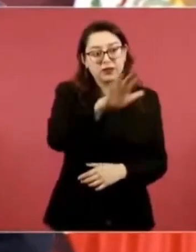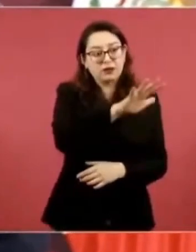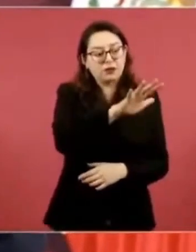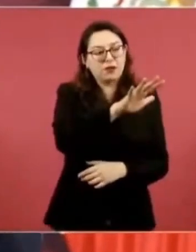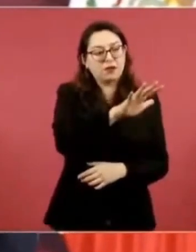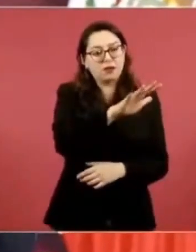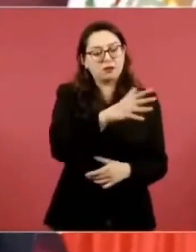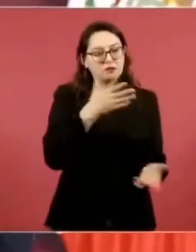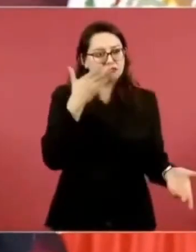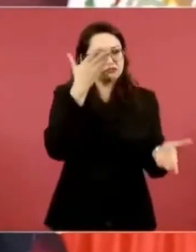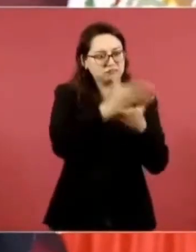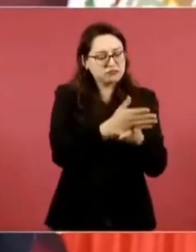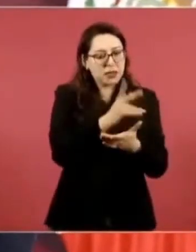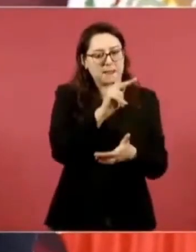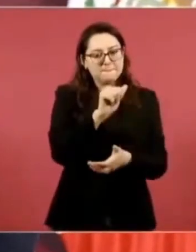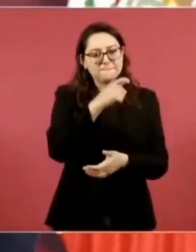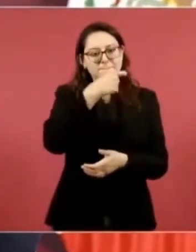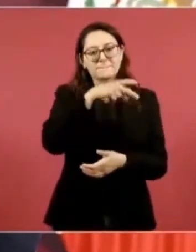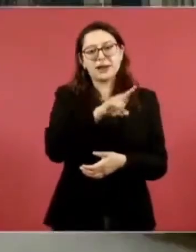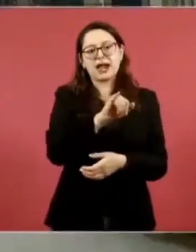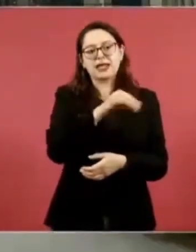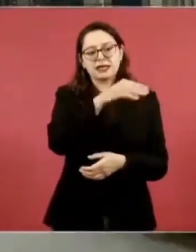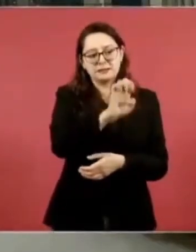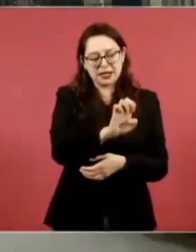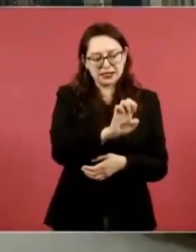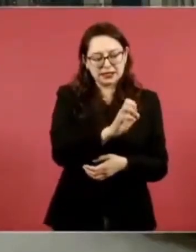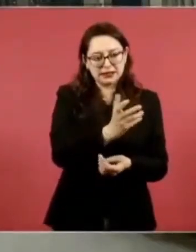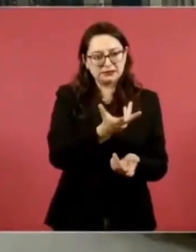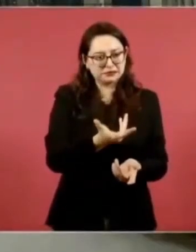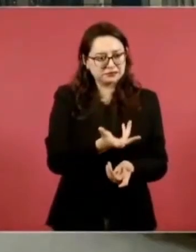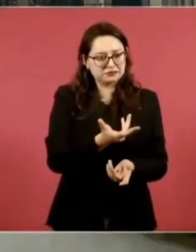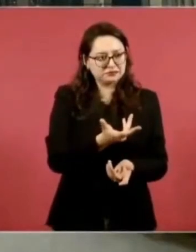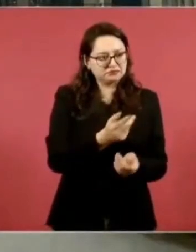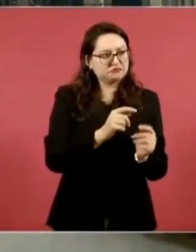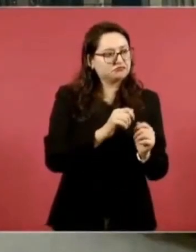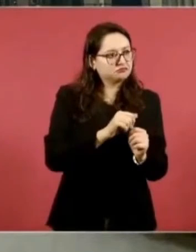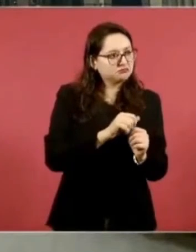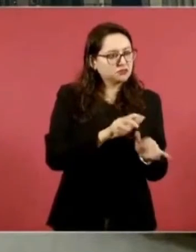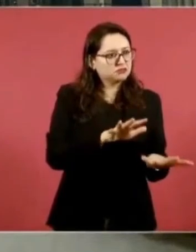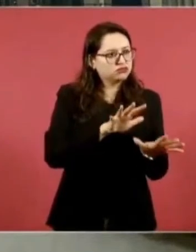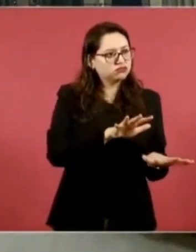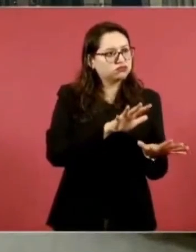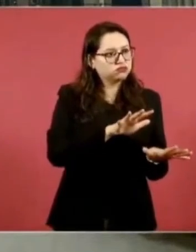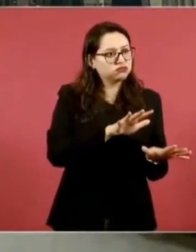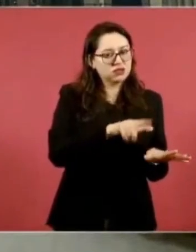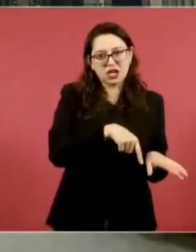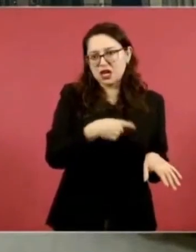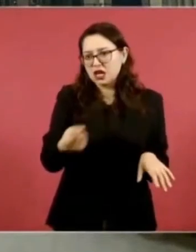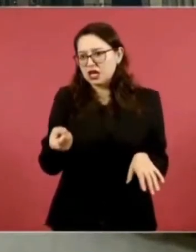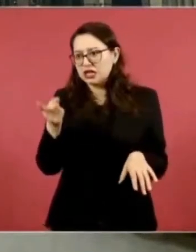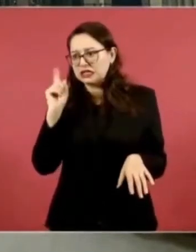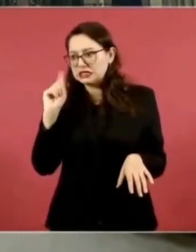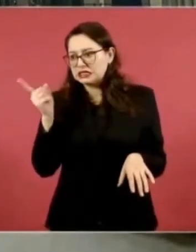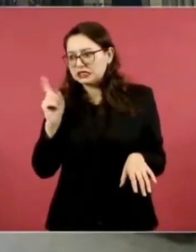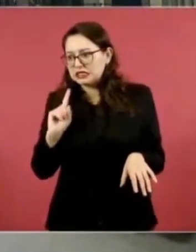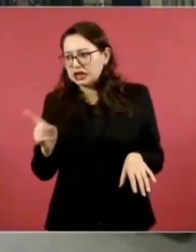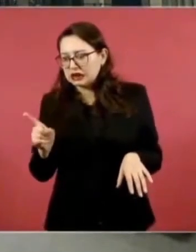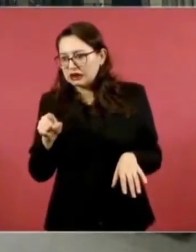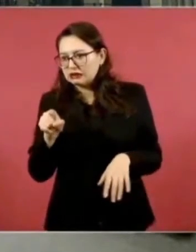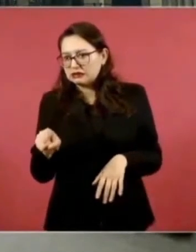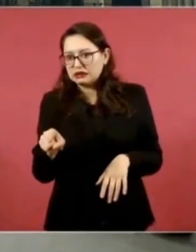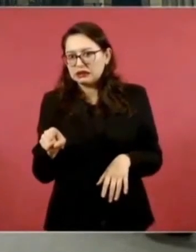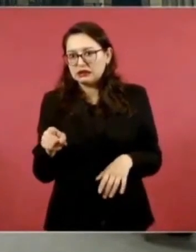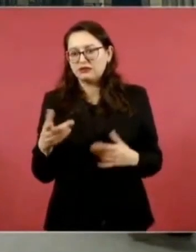iba uno a Zacatecas. ¿Qué se conoce de Zacatecas?